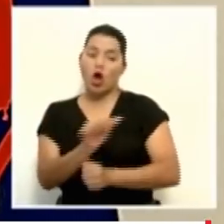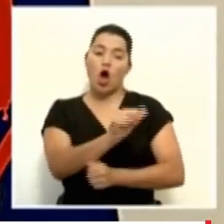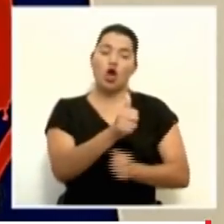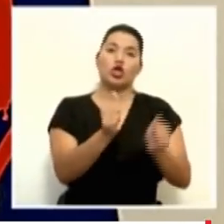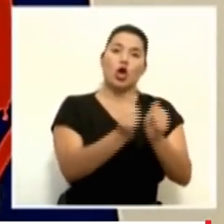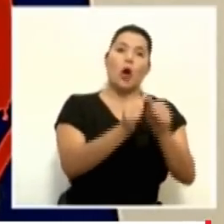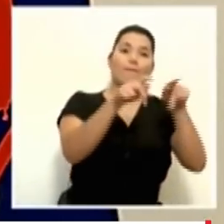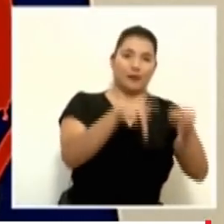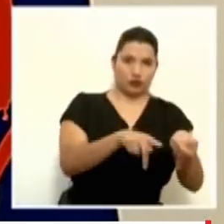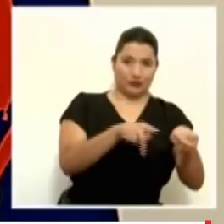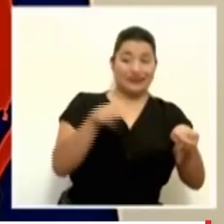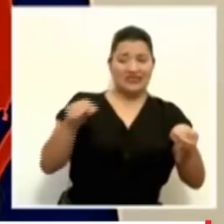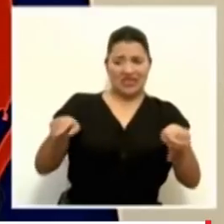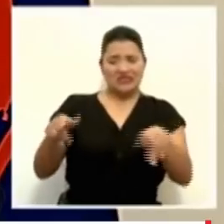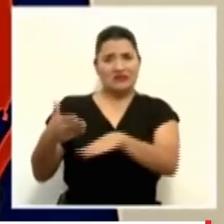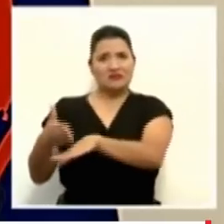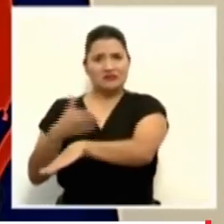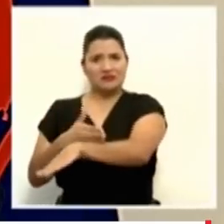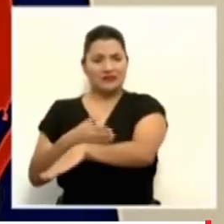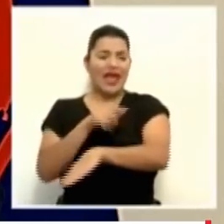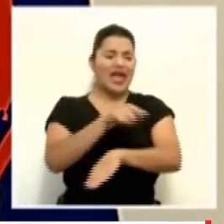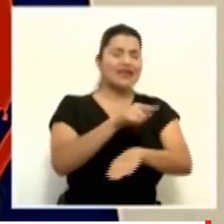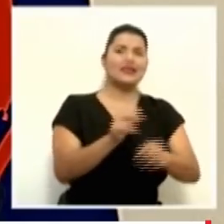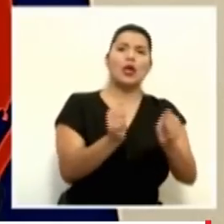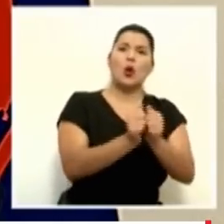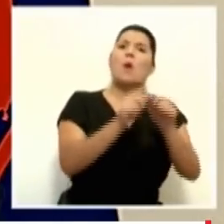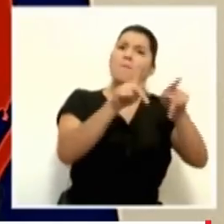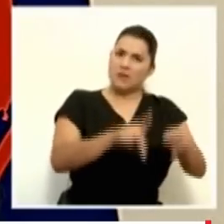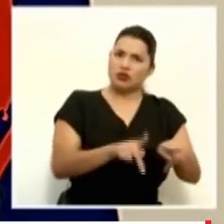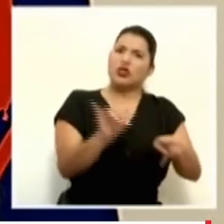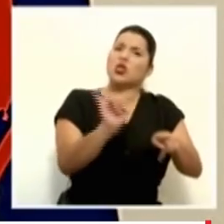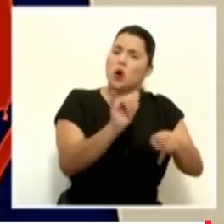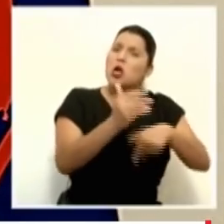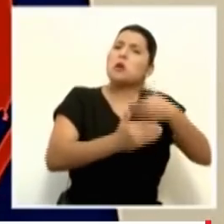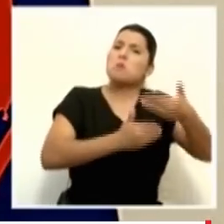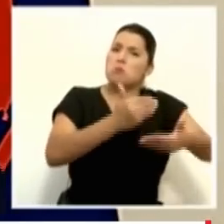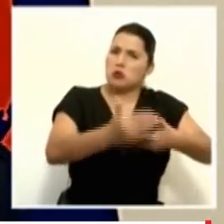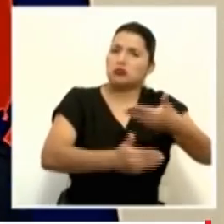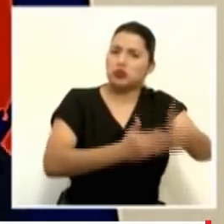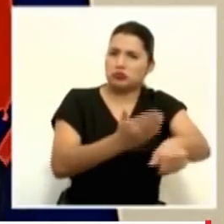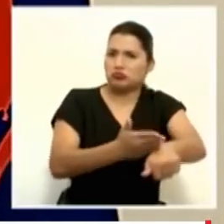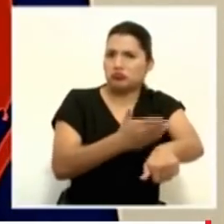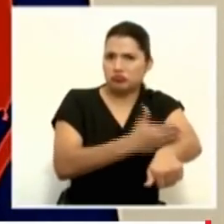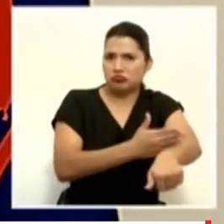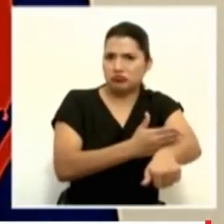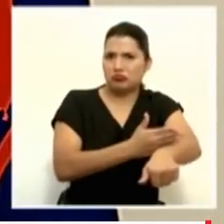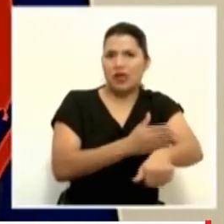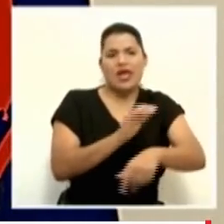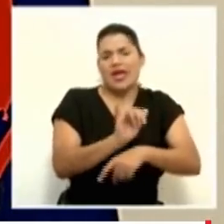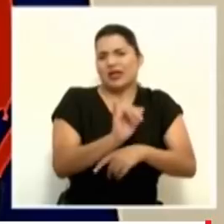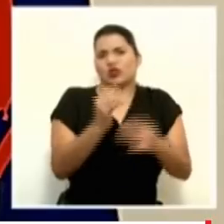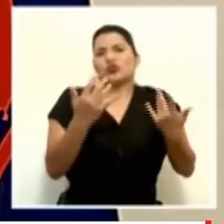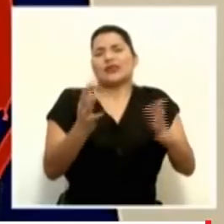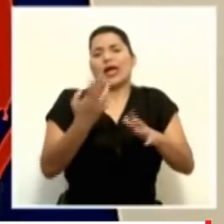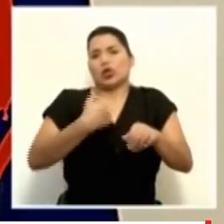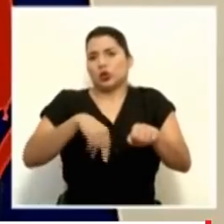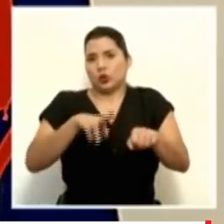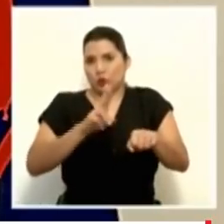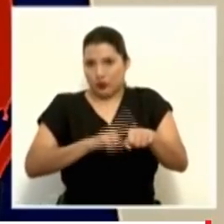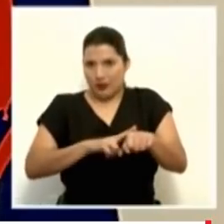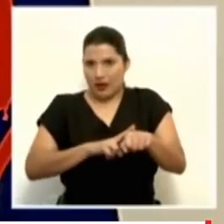y eso va muy encaminado. O sea, eso ya es una práctica normal dentro de la institución.